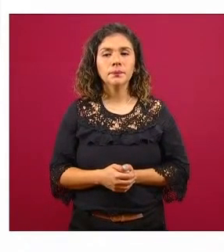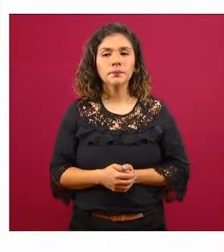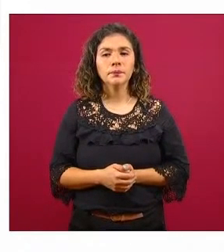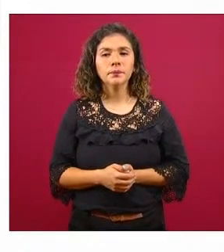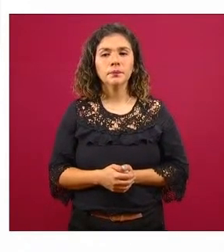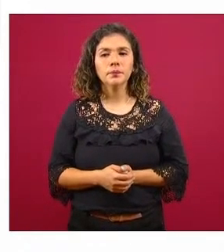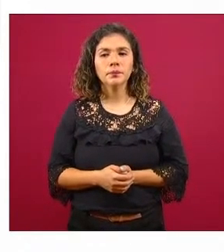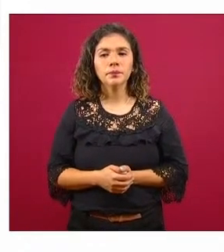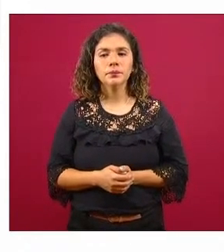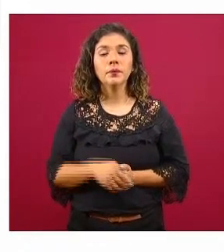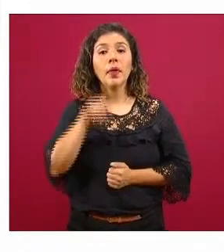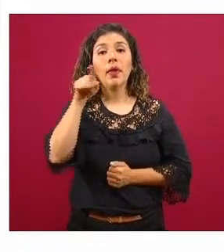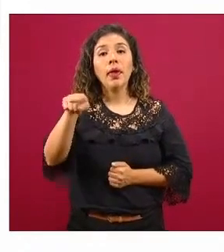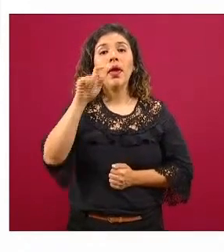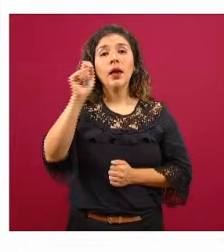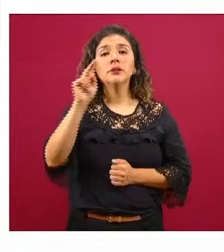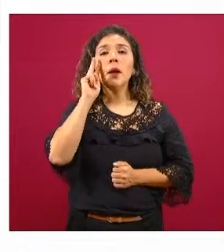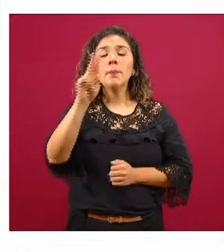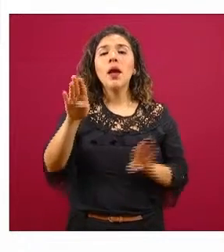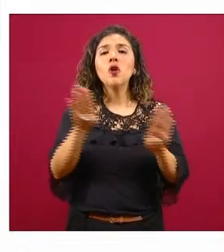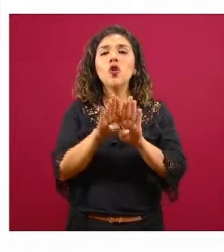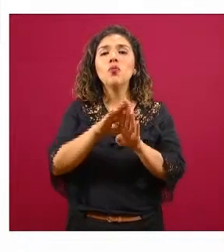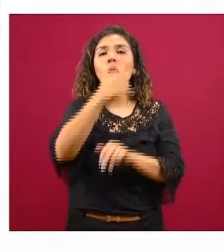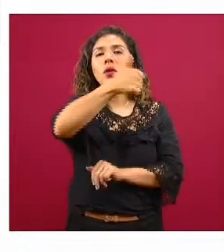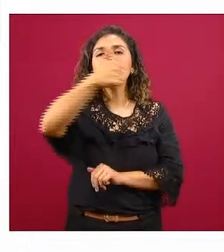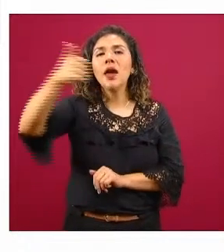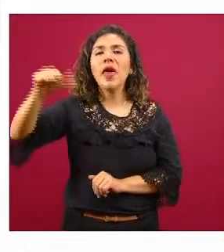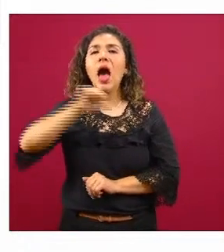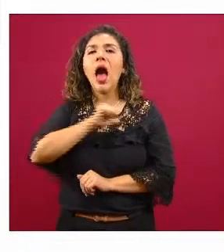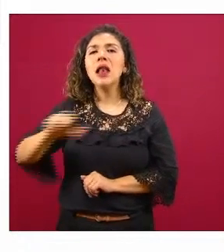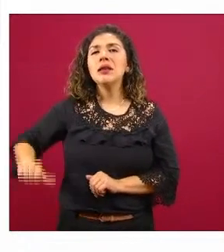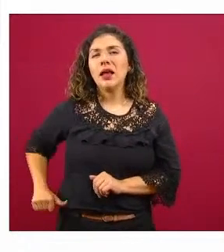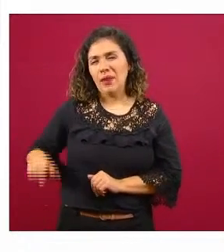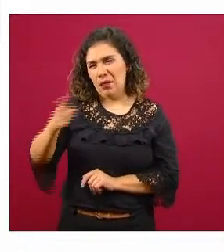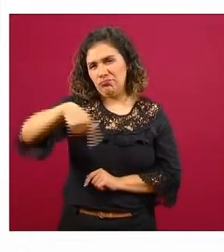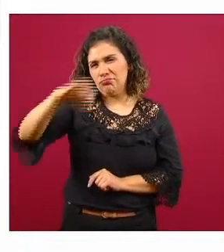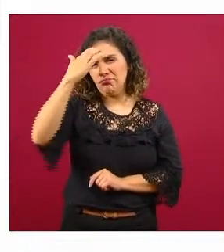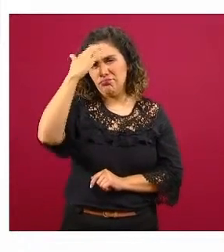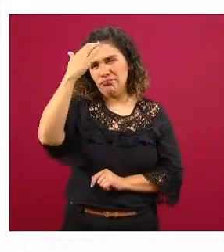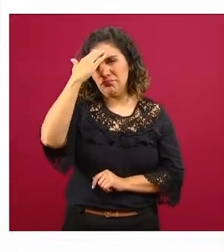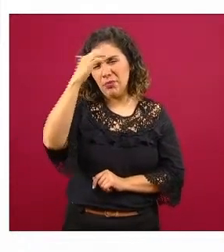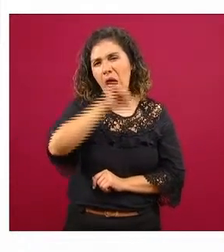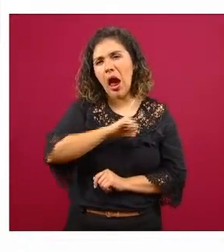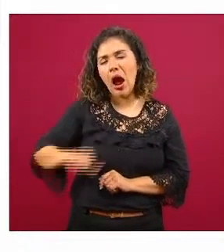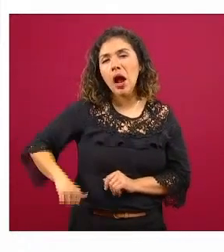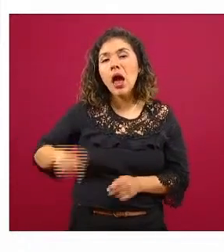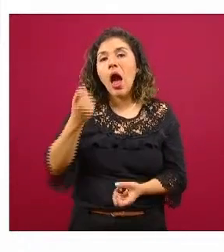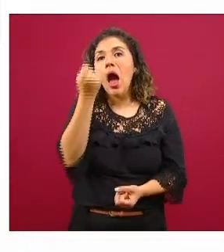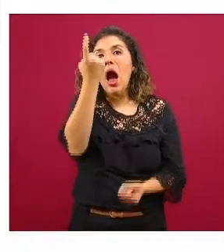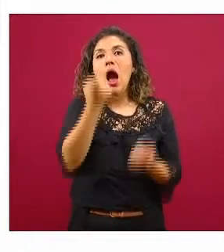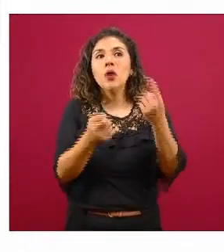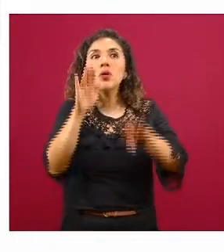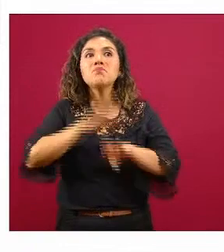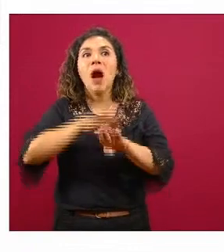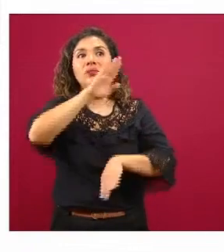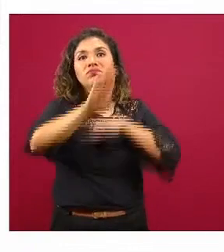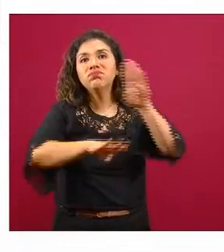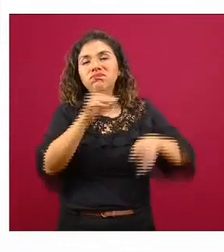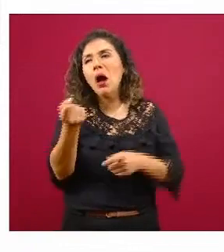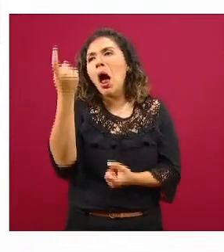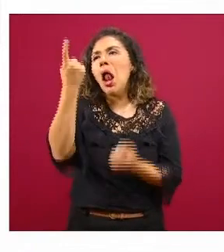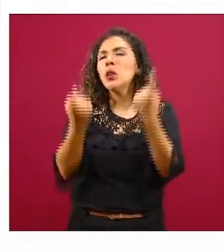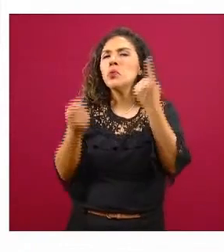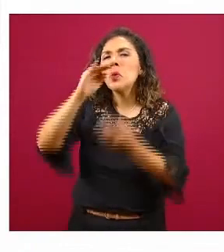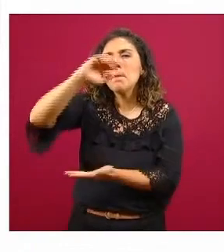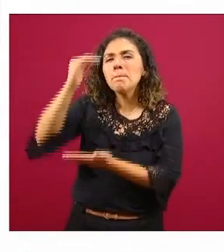esto está dividido por alcaldías ya es conocido que varias alcaldías contribuyen con una mayor mortalidad muchas veces por